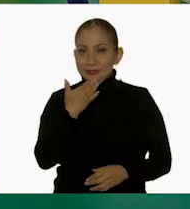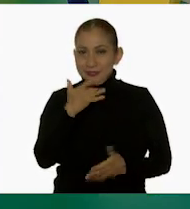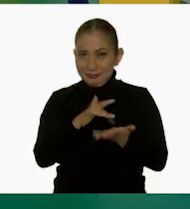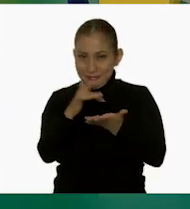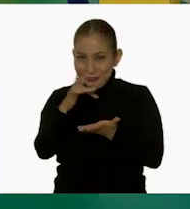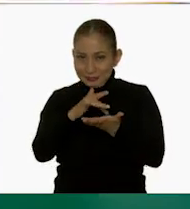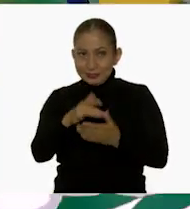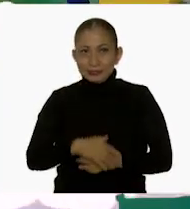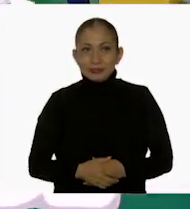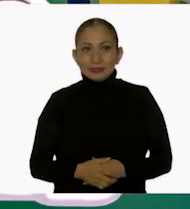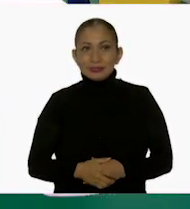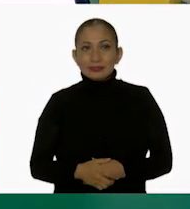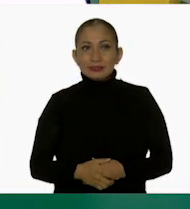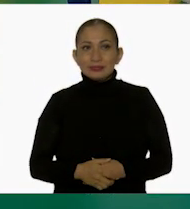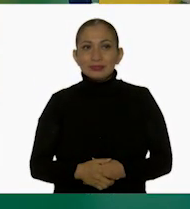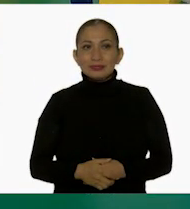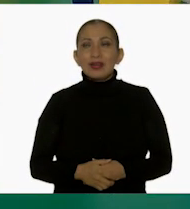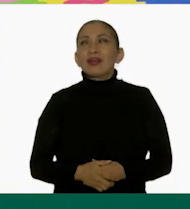agradezco.